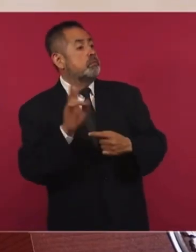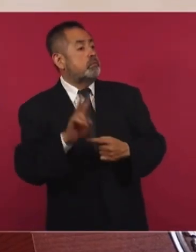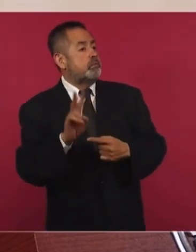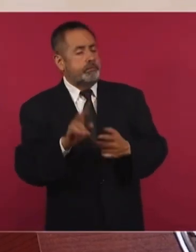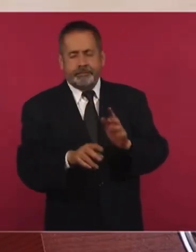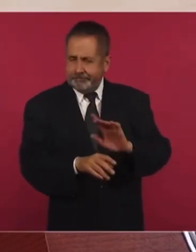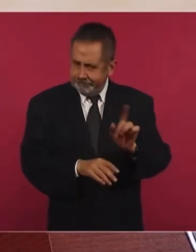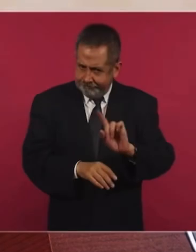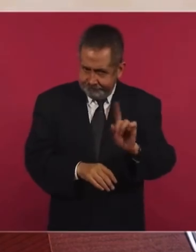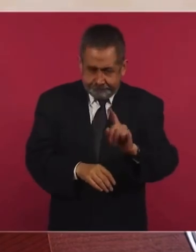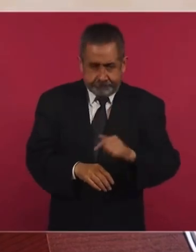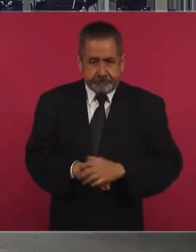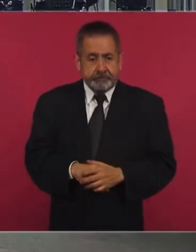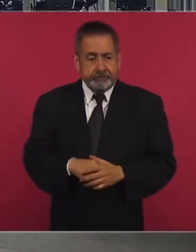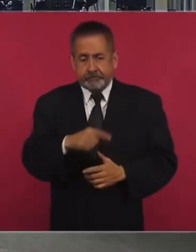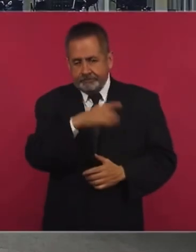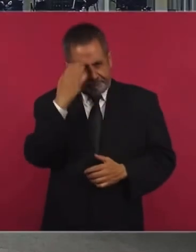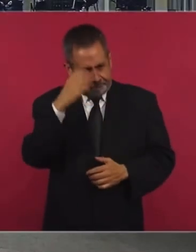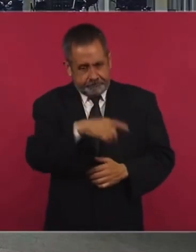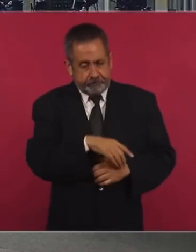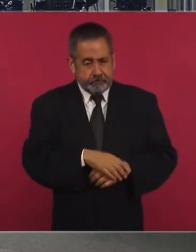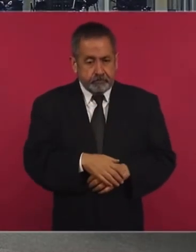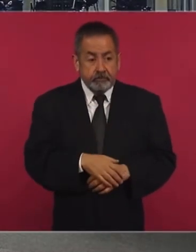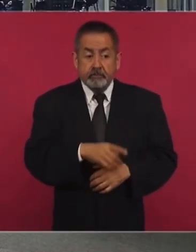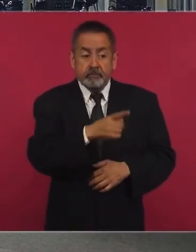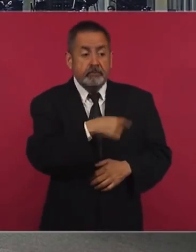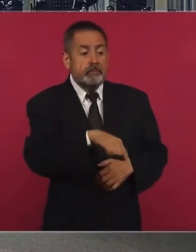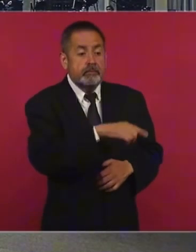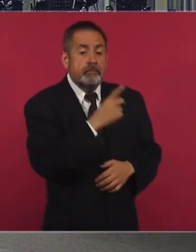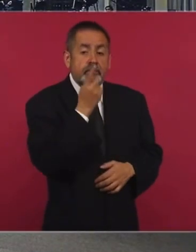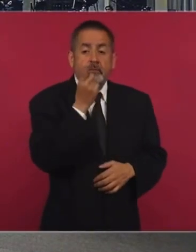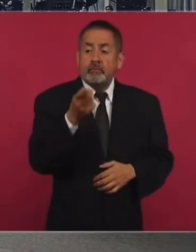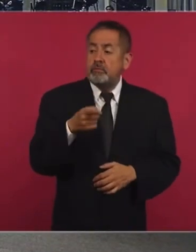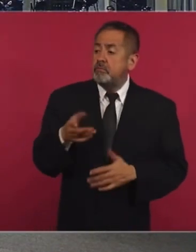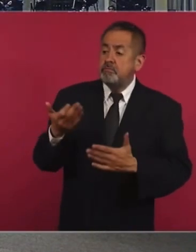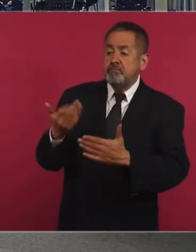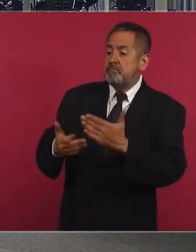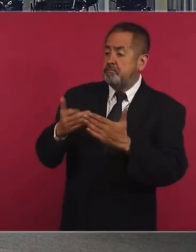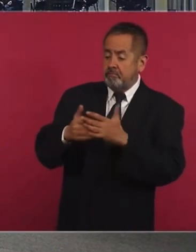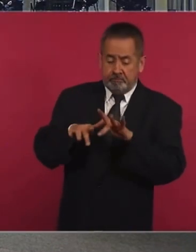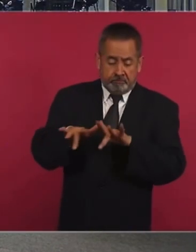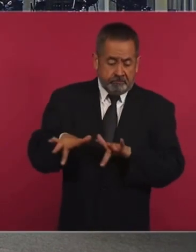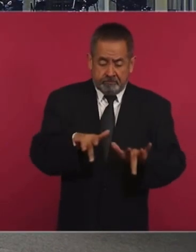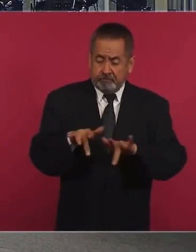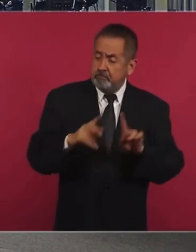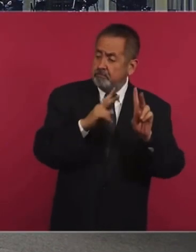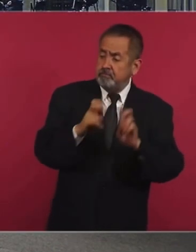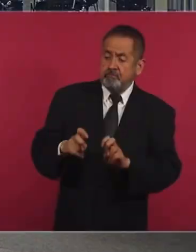Decían, es que no está completa la información de los discos,